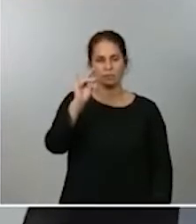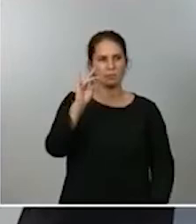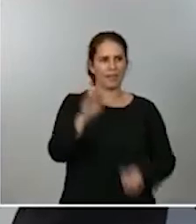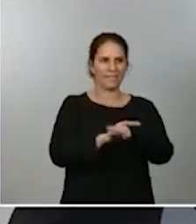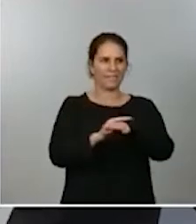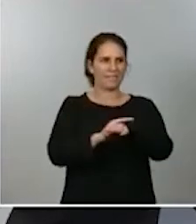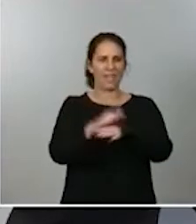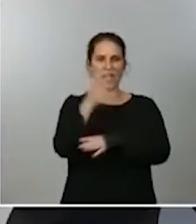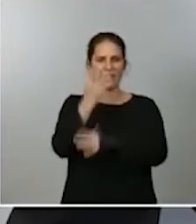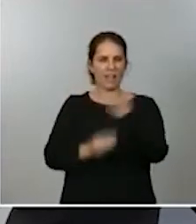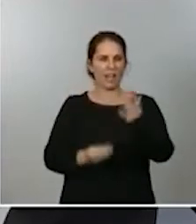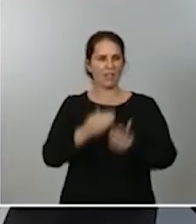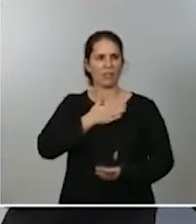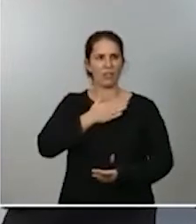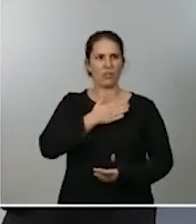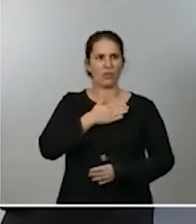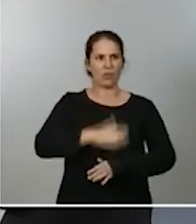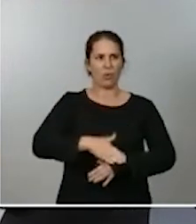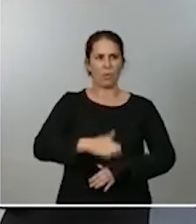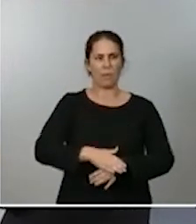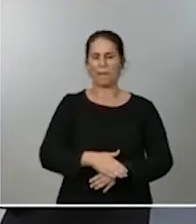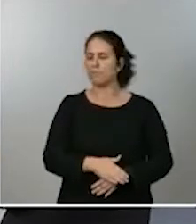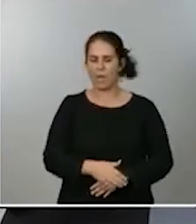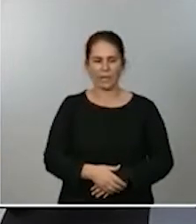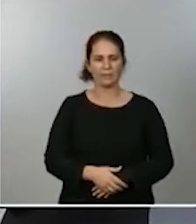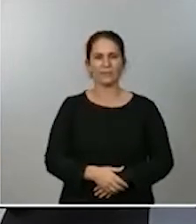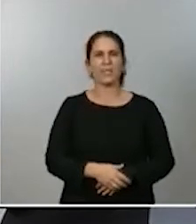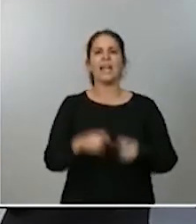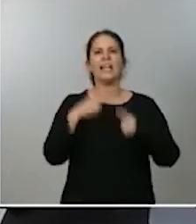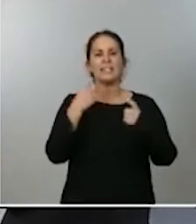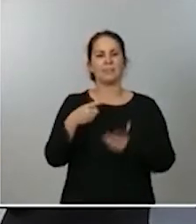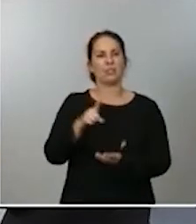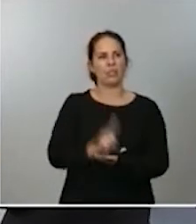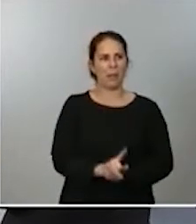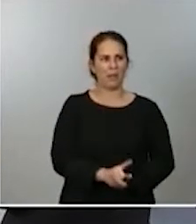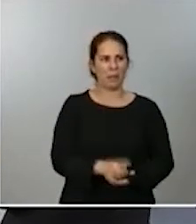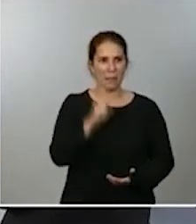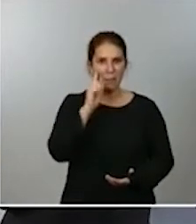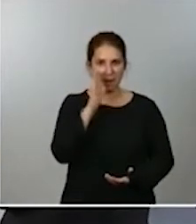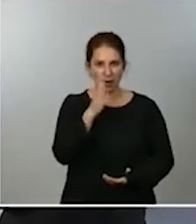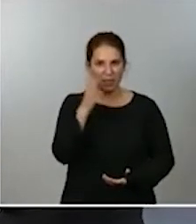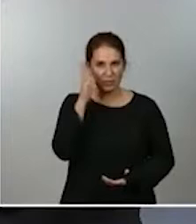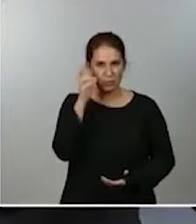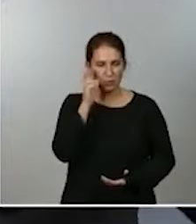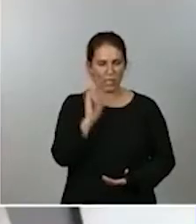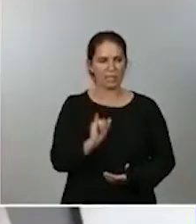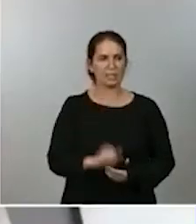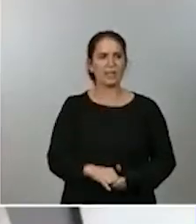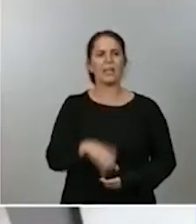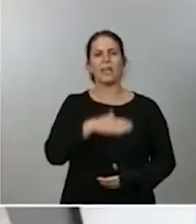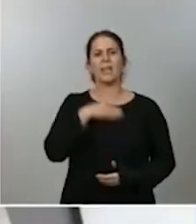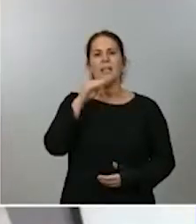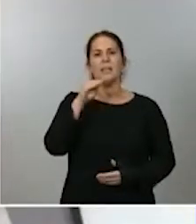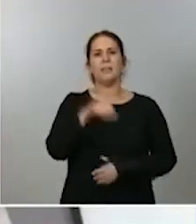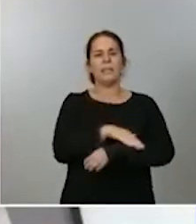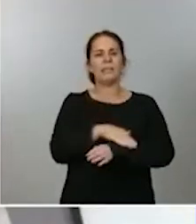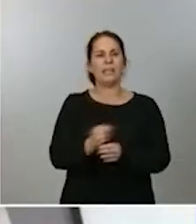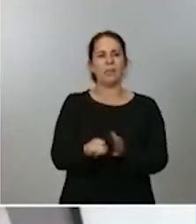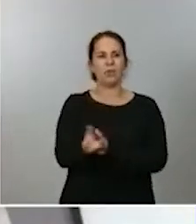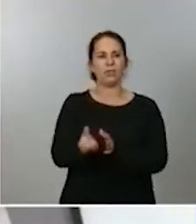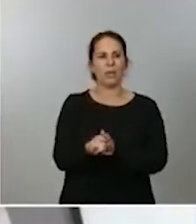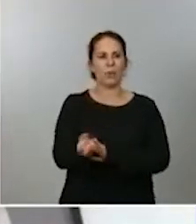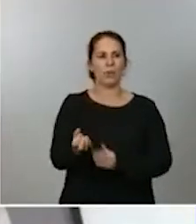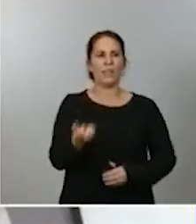por mi culpa en fin lo intentamos de nuevo me parece que me escuchéis ahora yo quería preguntar a la ministra portavoz si entiende que las